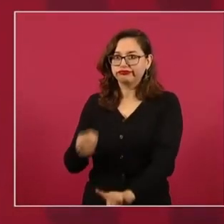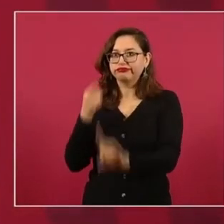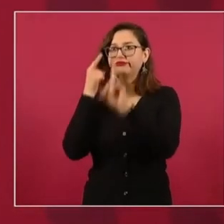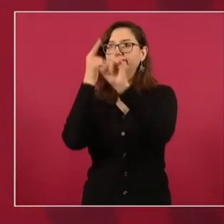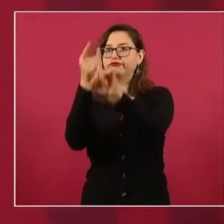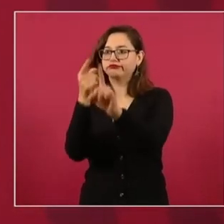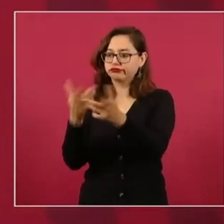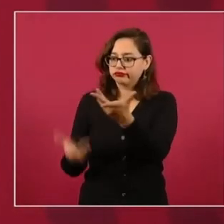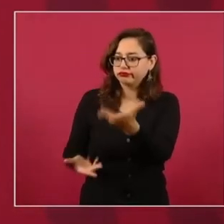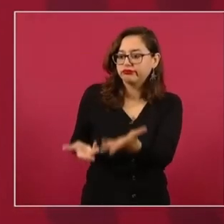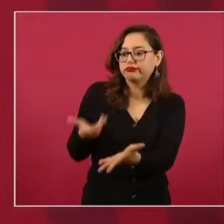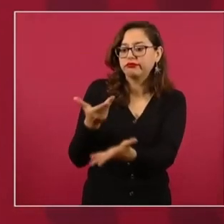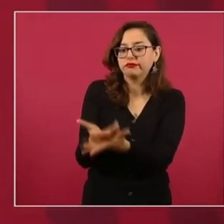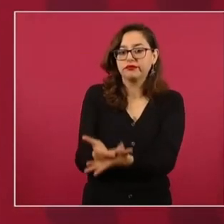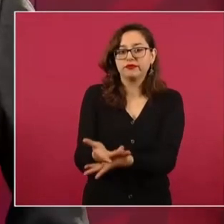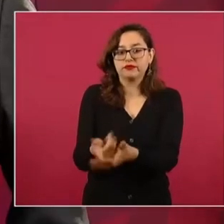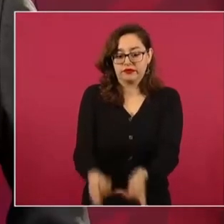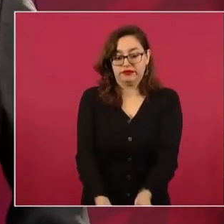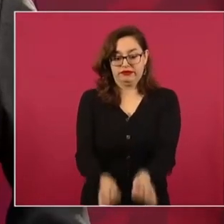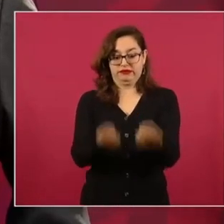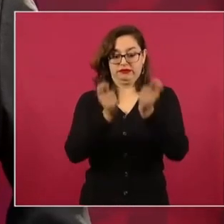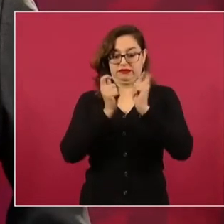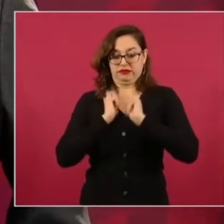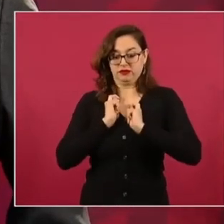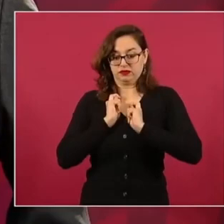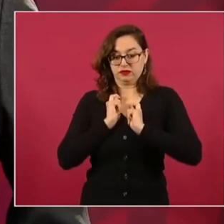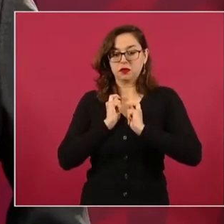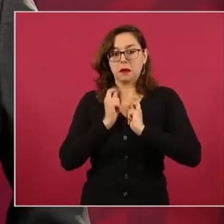convierte en virtud cuando se pone al servicio de los demás.